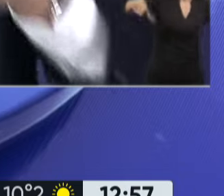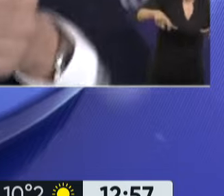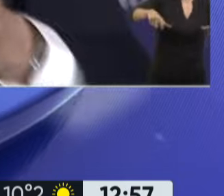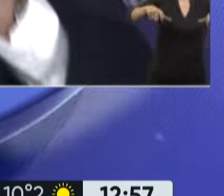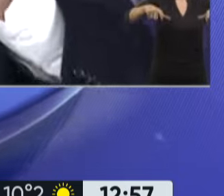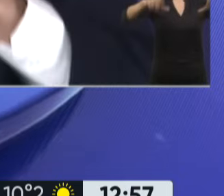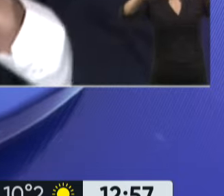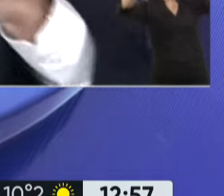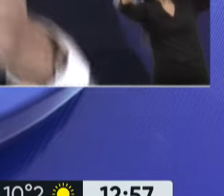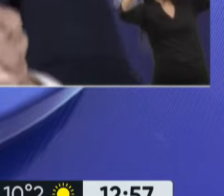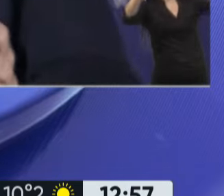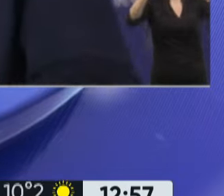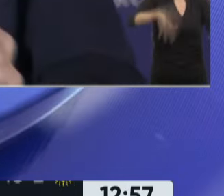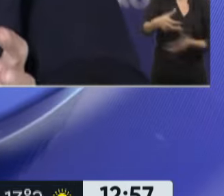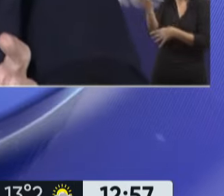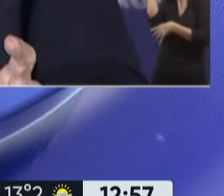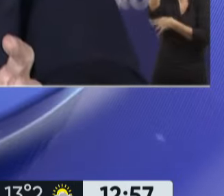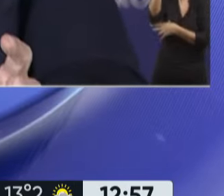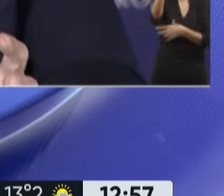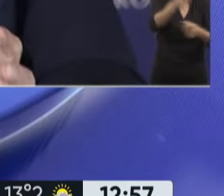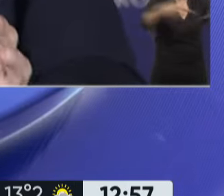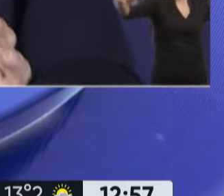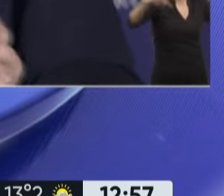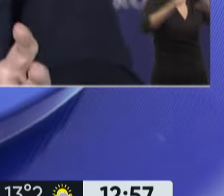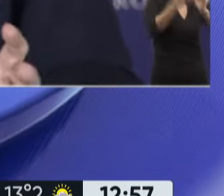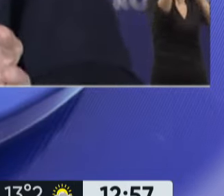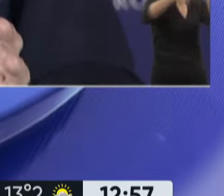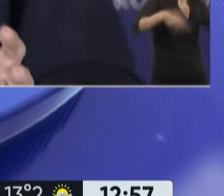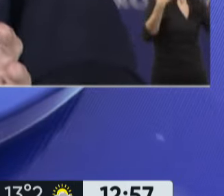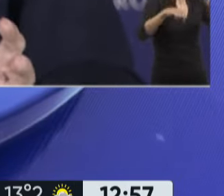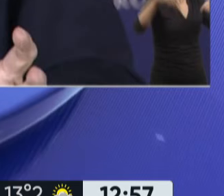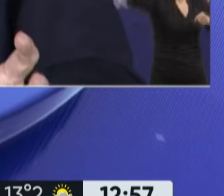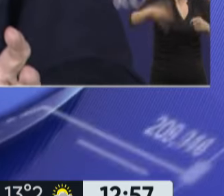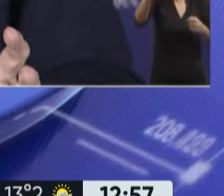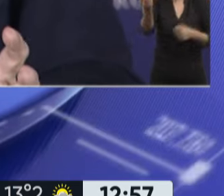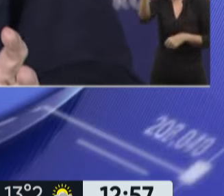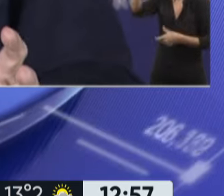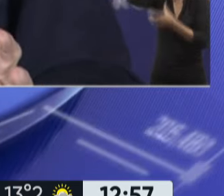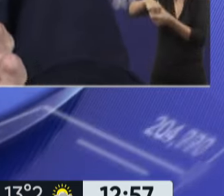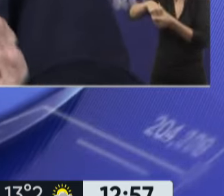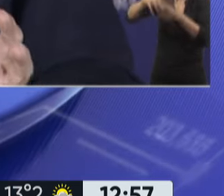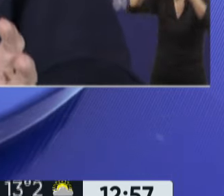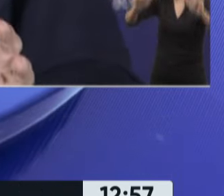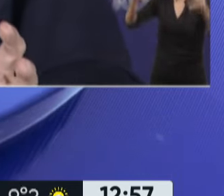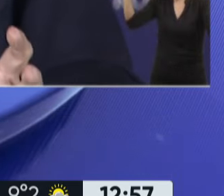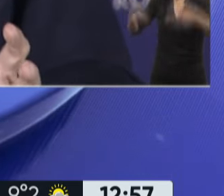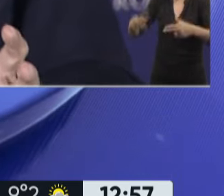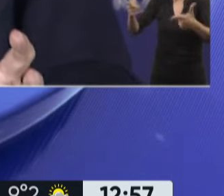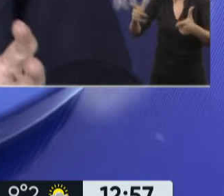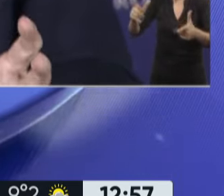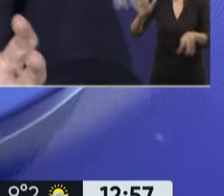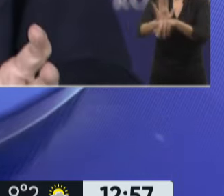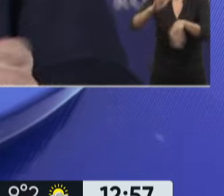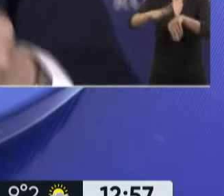volei, básquet, es un crecimiento general. Hoy hay clubes que no tienen luz, que no pueden pagar